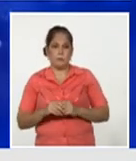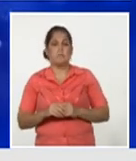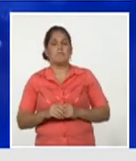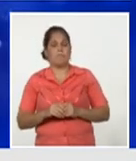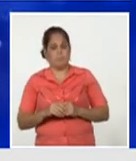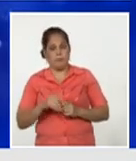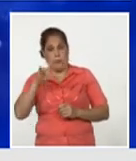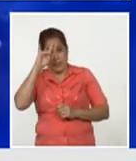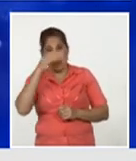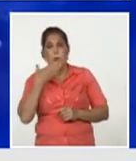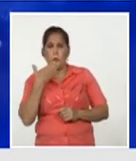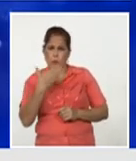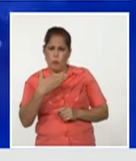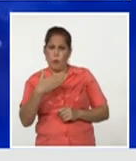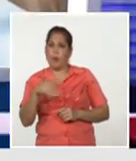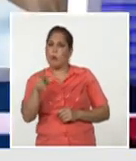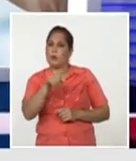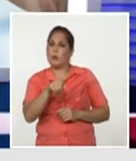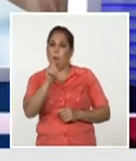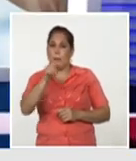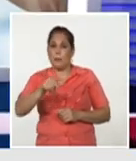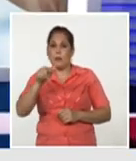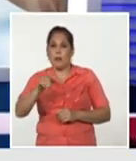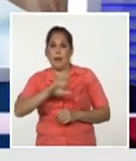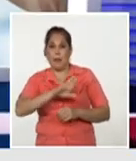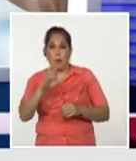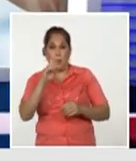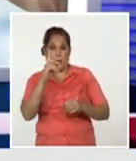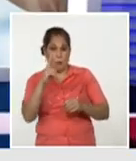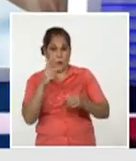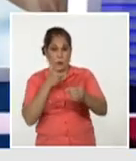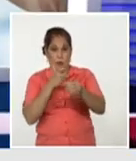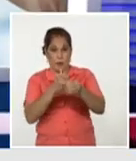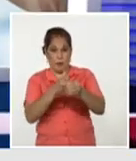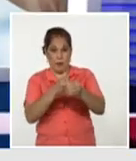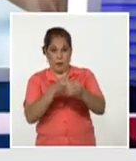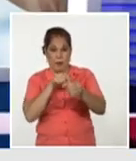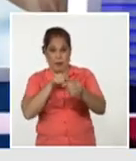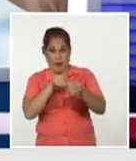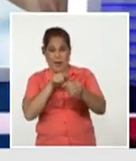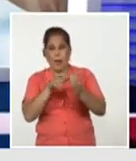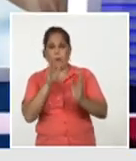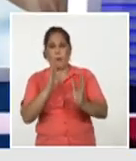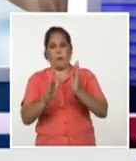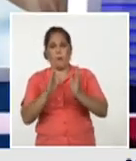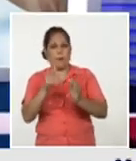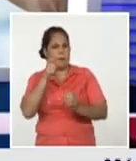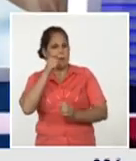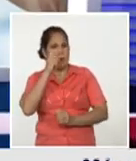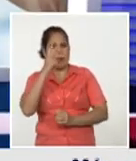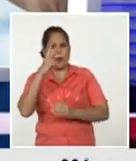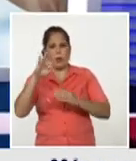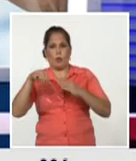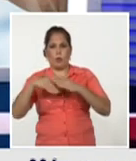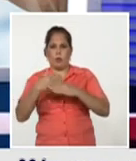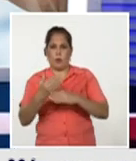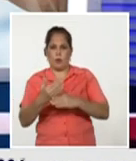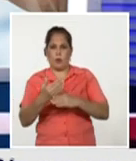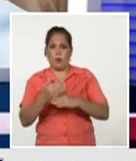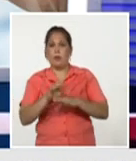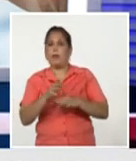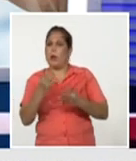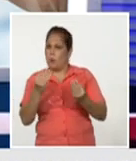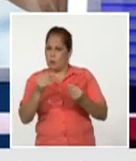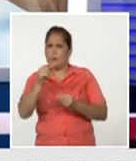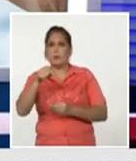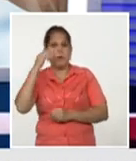ustedes sepan que los sujetos después que recibieron la segunda dosis estuvieron un periodo de observación de 28 días de los eventos adversos y ya muchos hoy